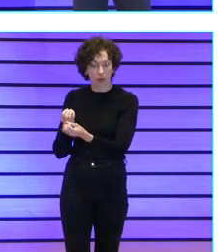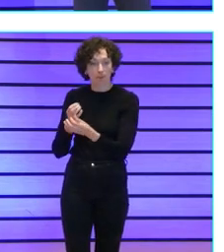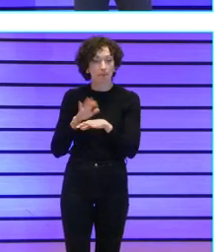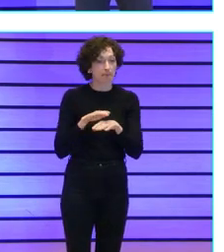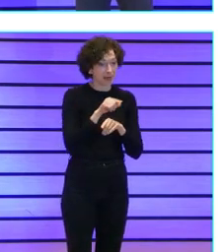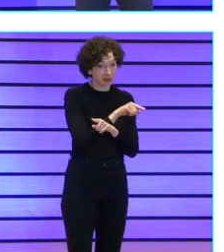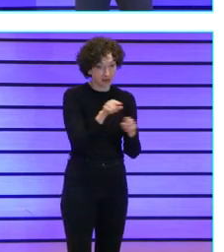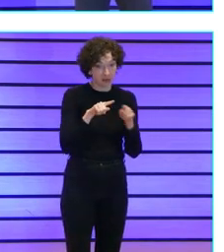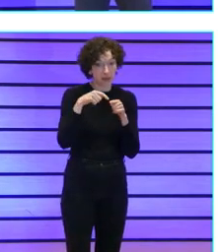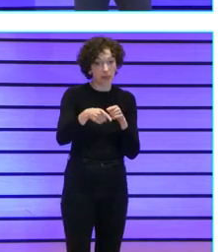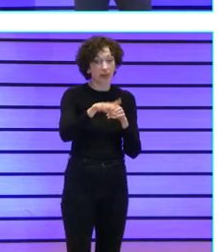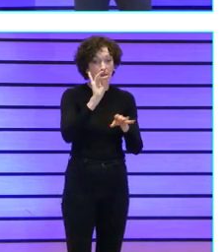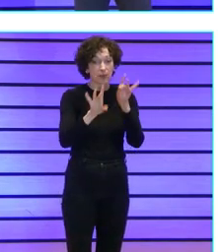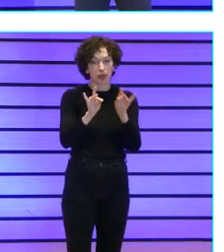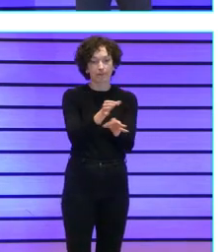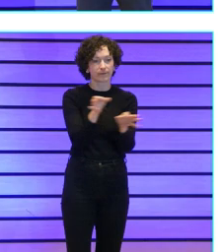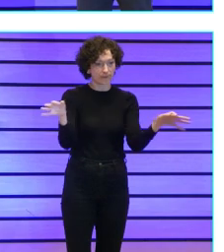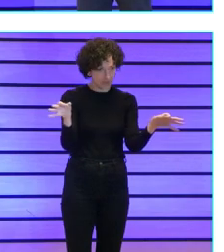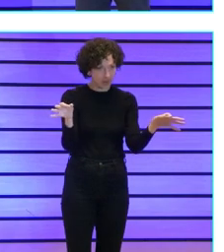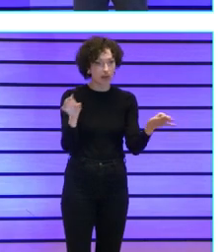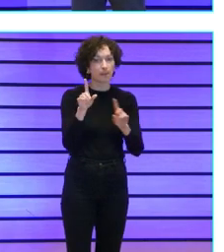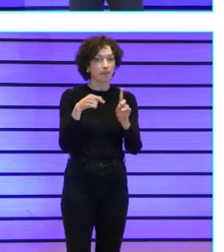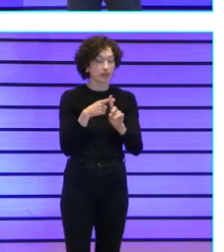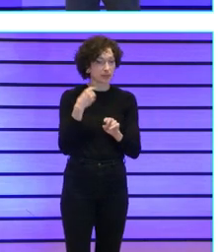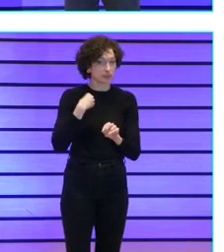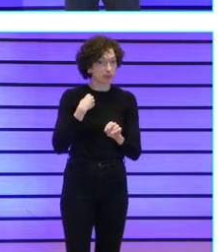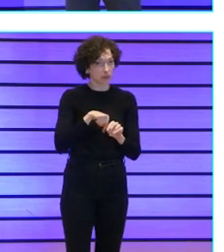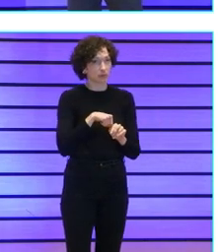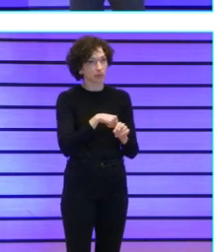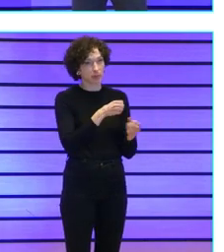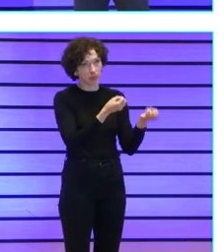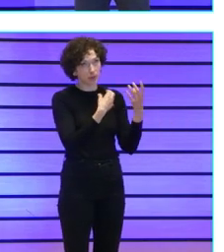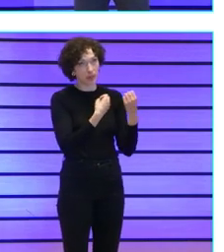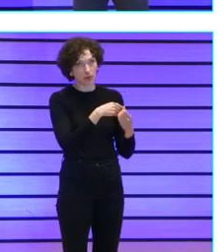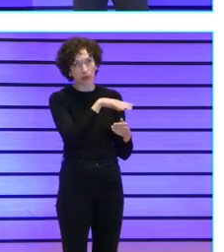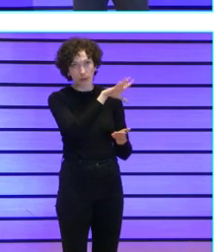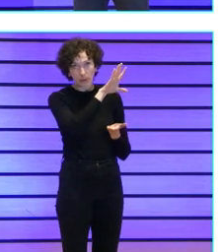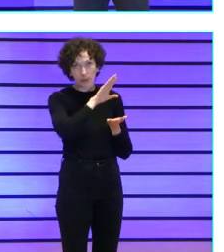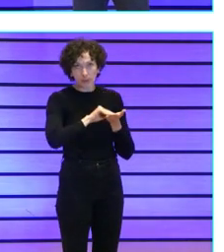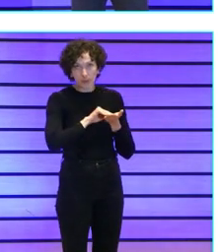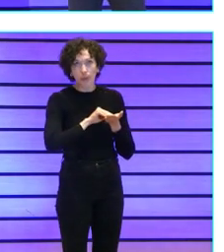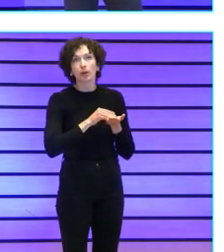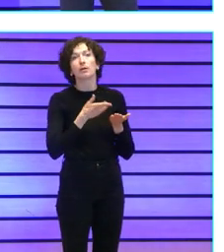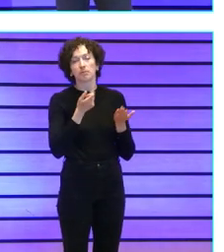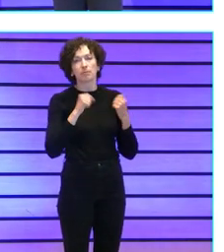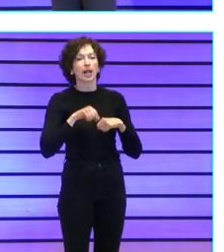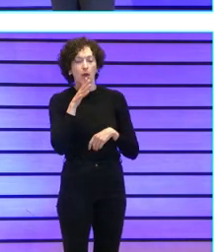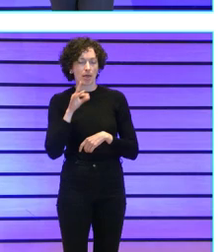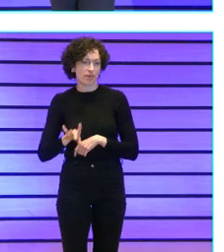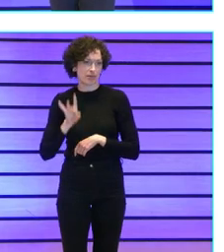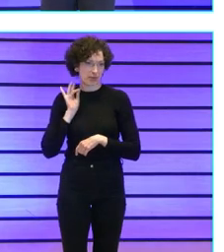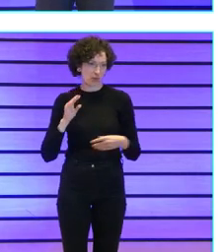toma de decisiones fuera efectiva y basada también en la información y en los datos vale para eso diseñamos